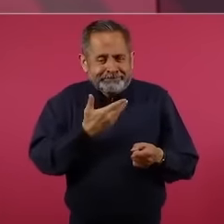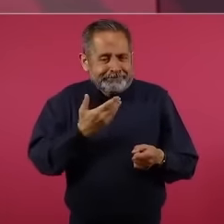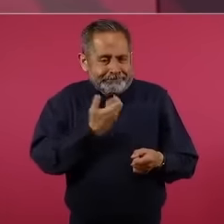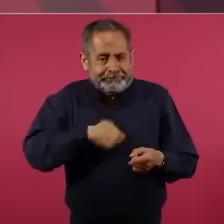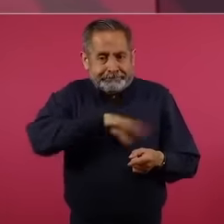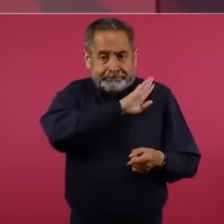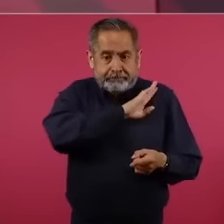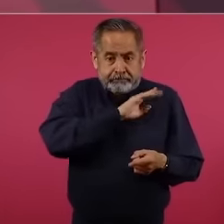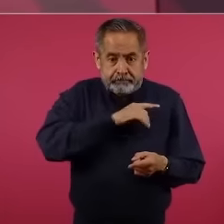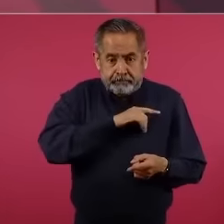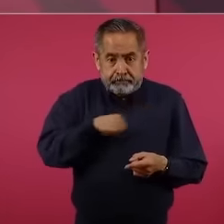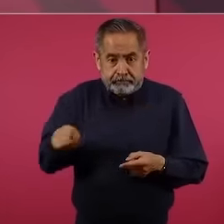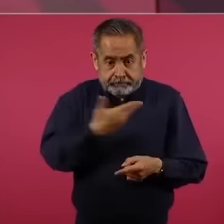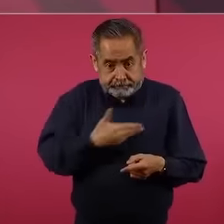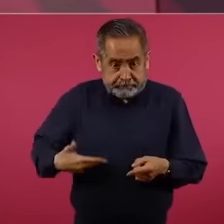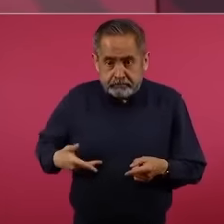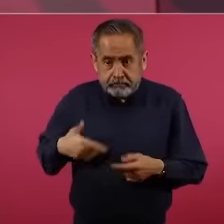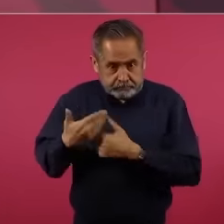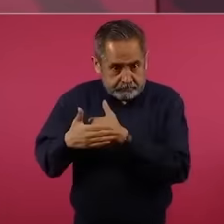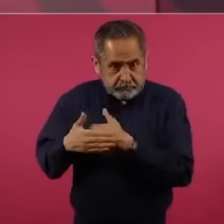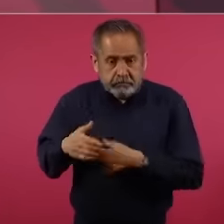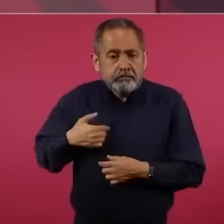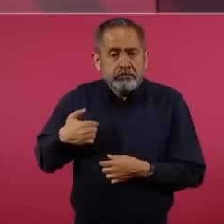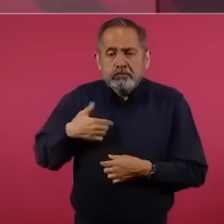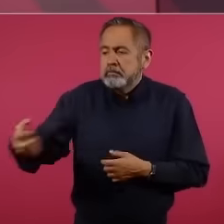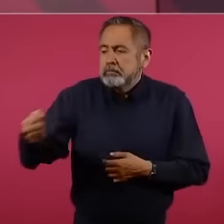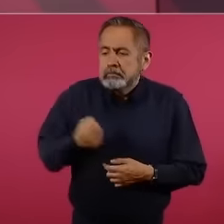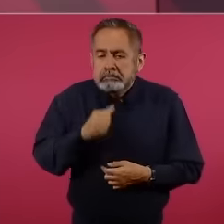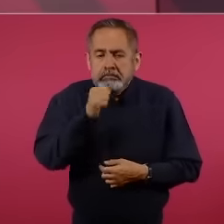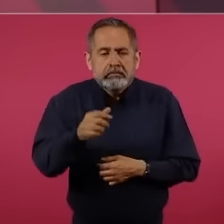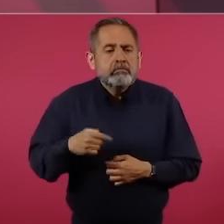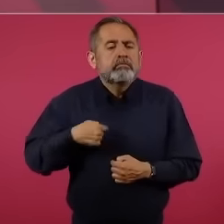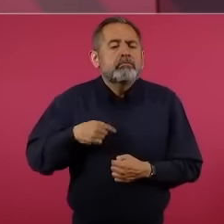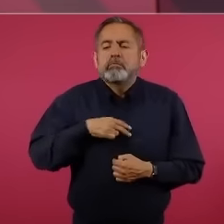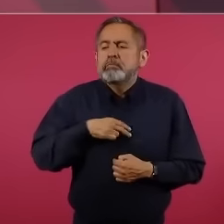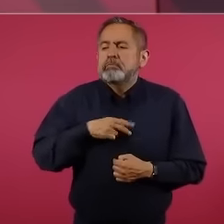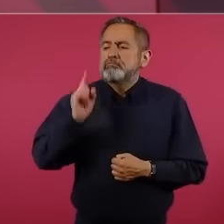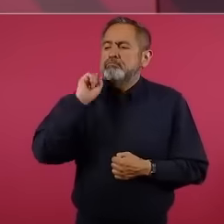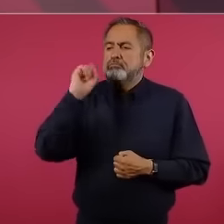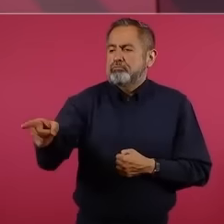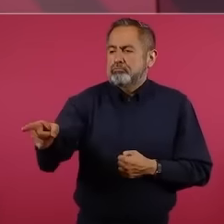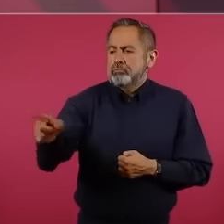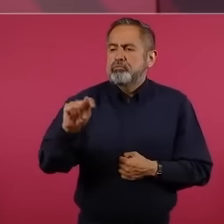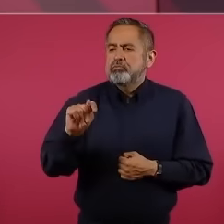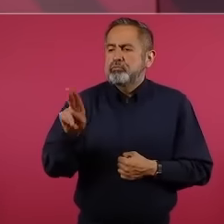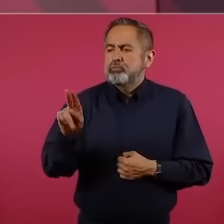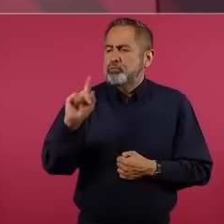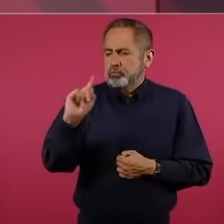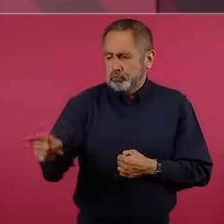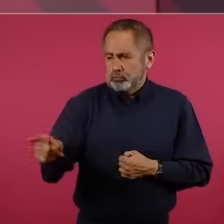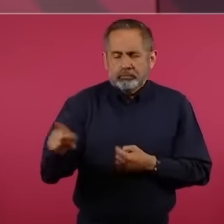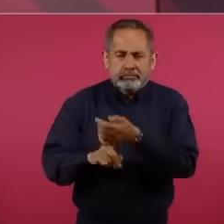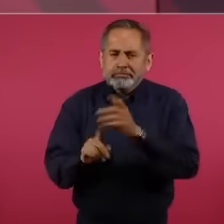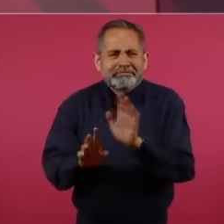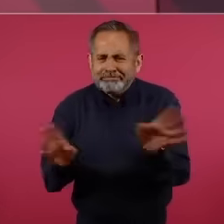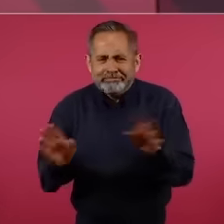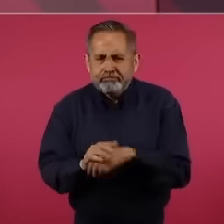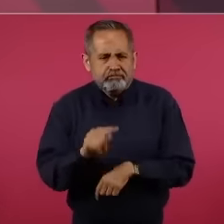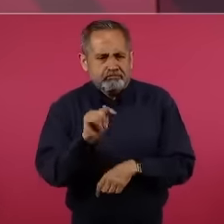no es el dedazo, no es